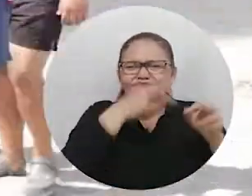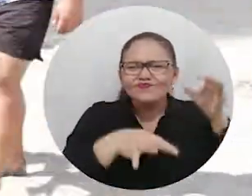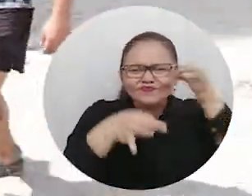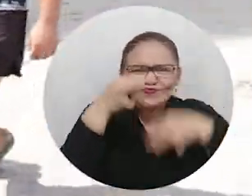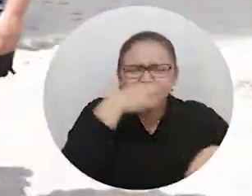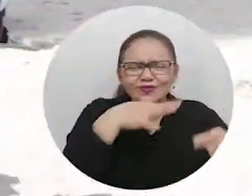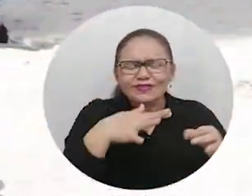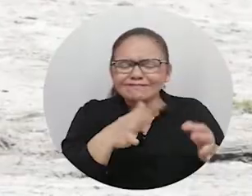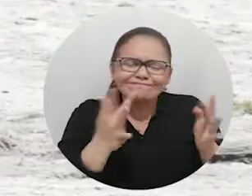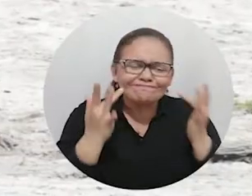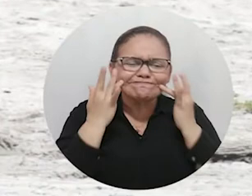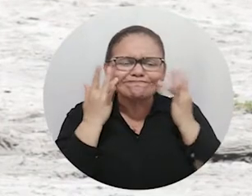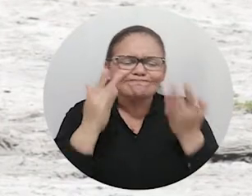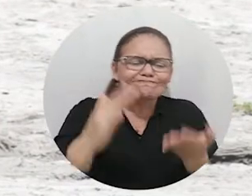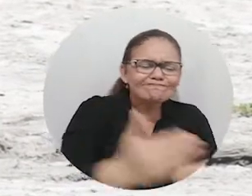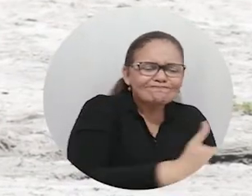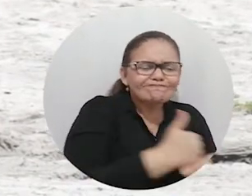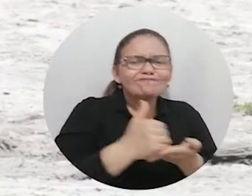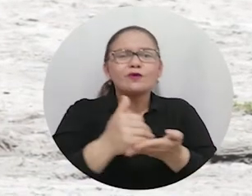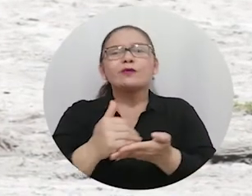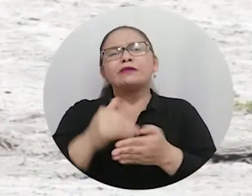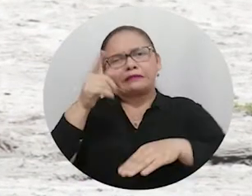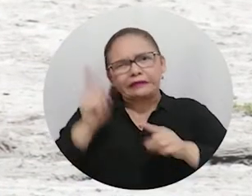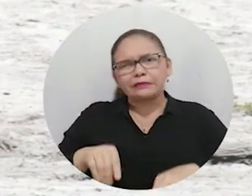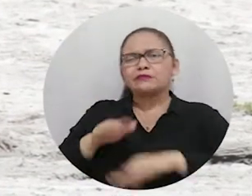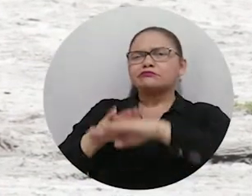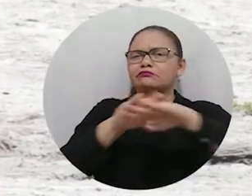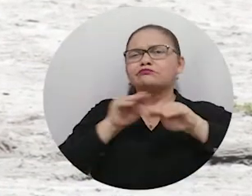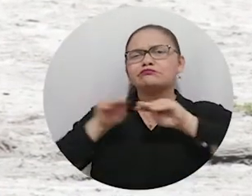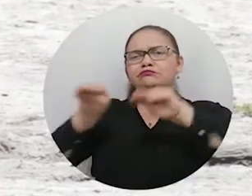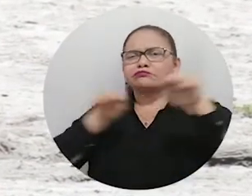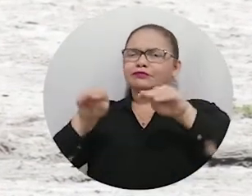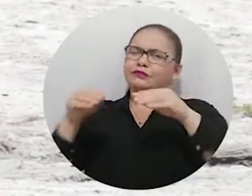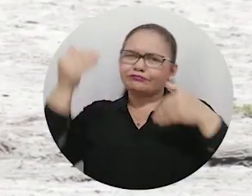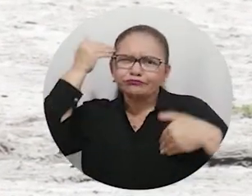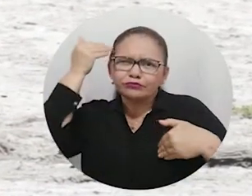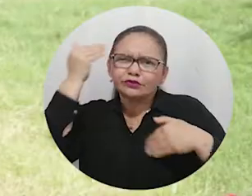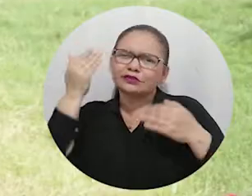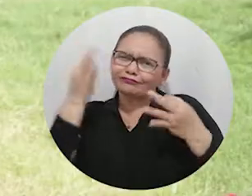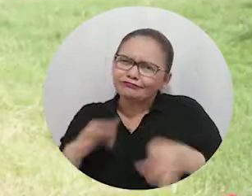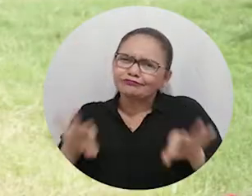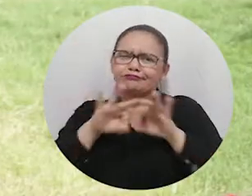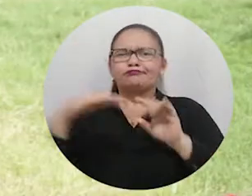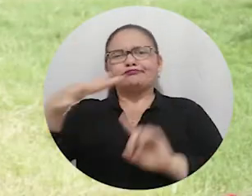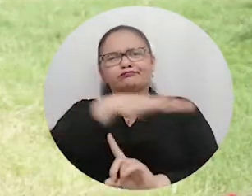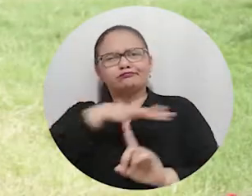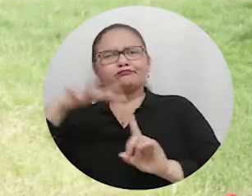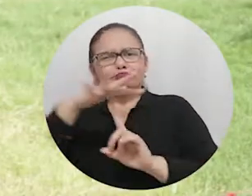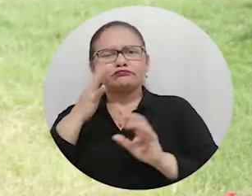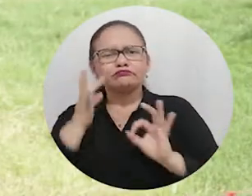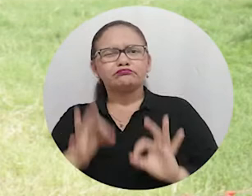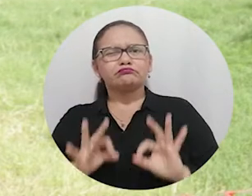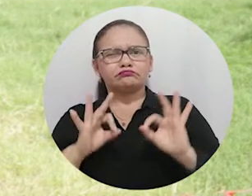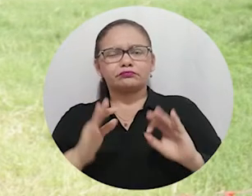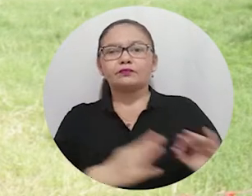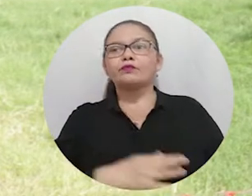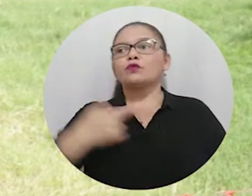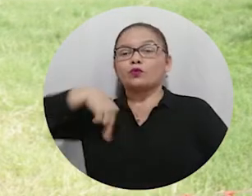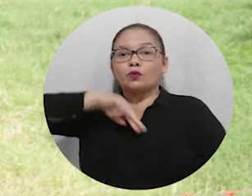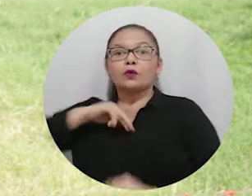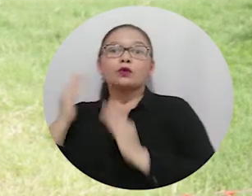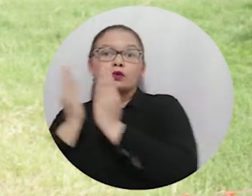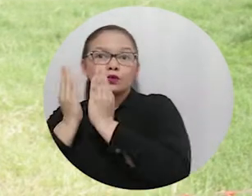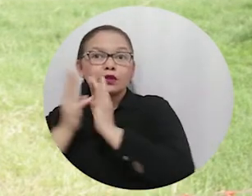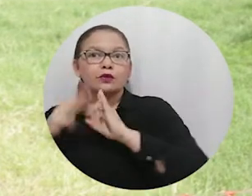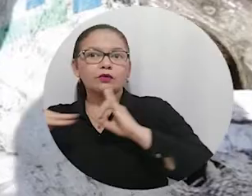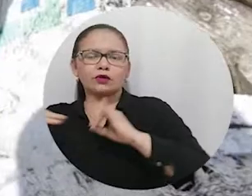ecosistemas naturales y enviar un mensaje de conciencia ambiental a la ciudadanía. Como estudiantes de la Universidad del Magdalena tuvimos la